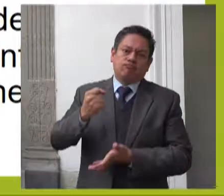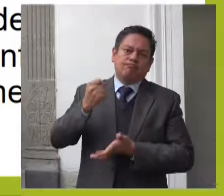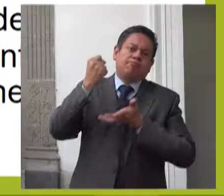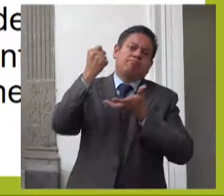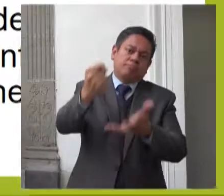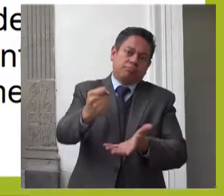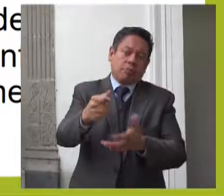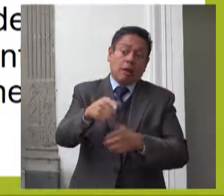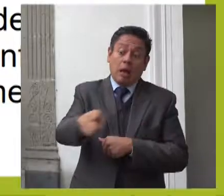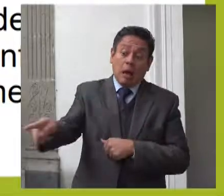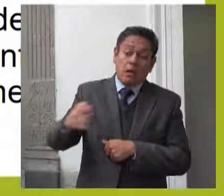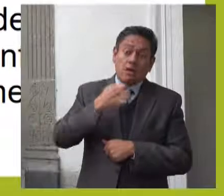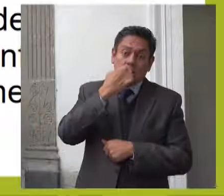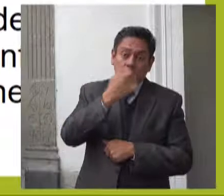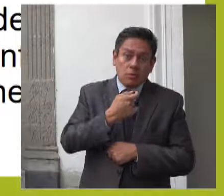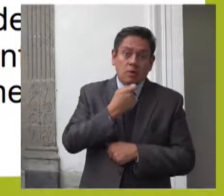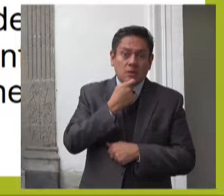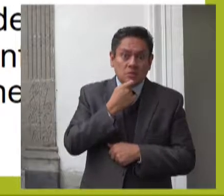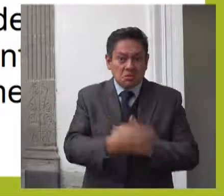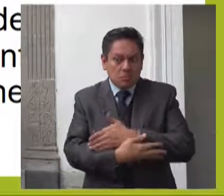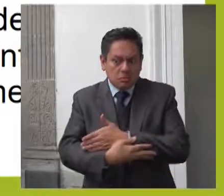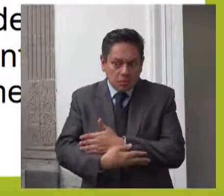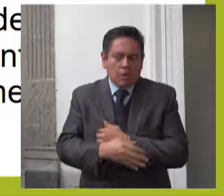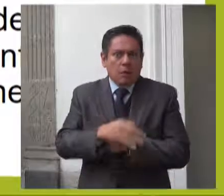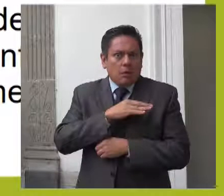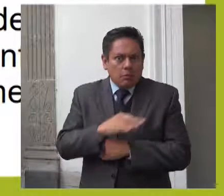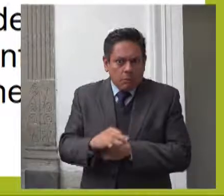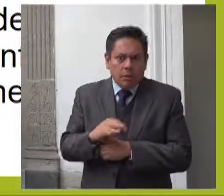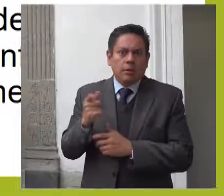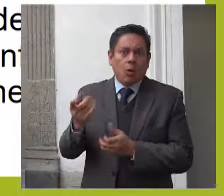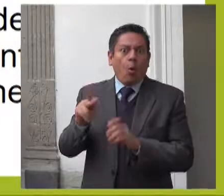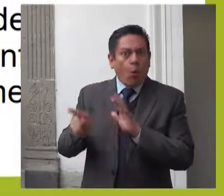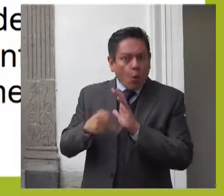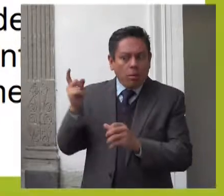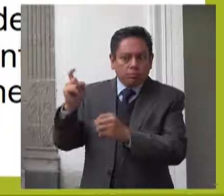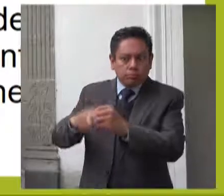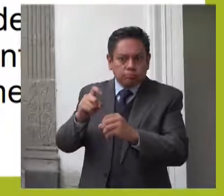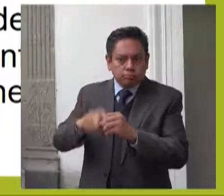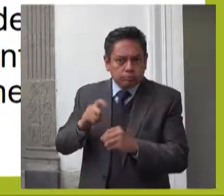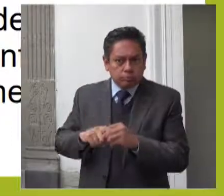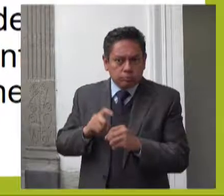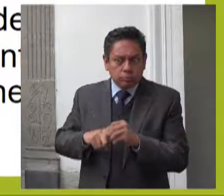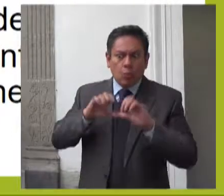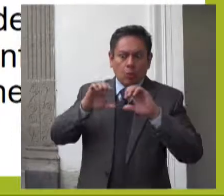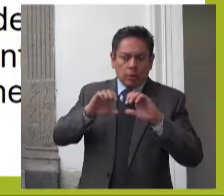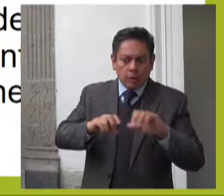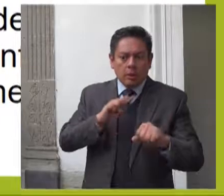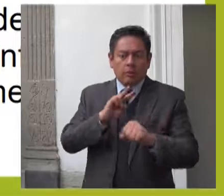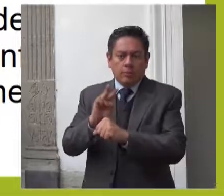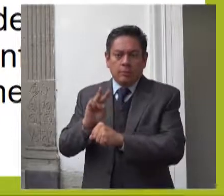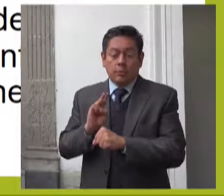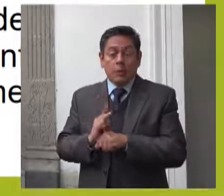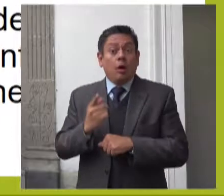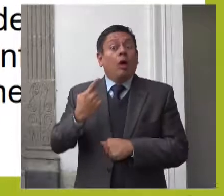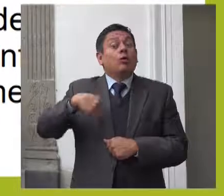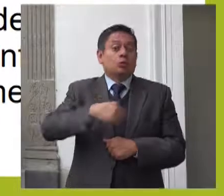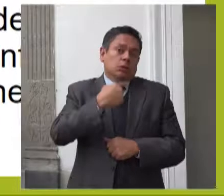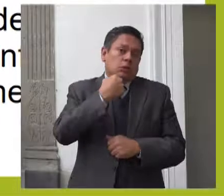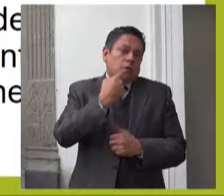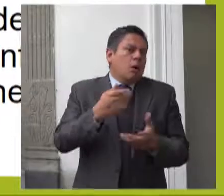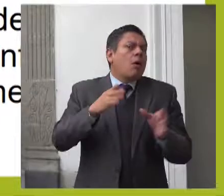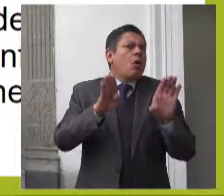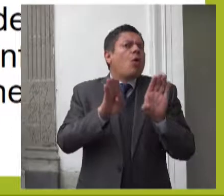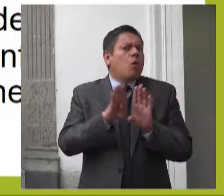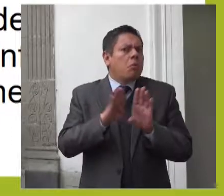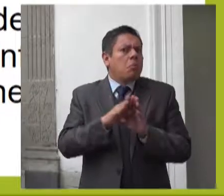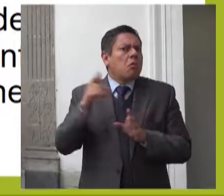integral infantil en el documento recomendatorio se hace referencia a distintos procedimientos